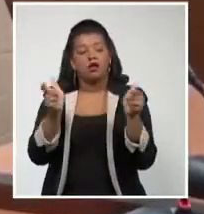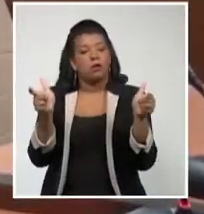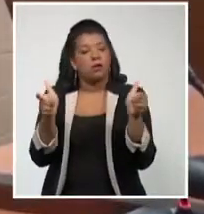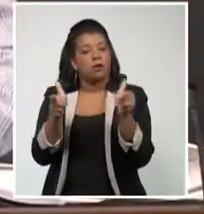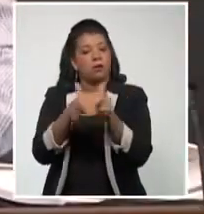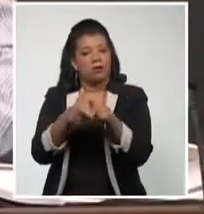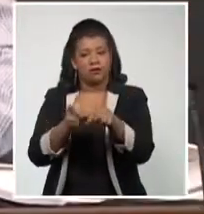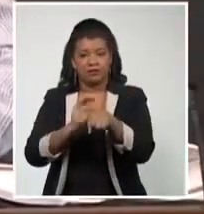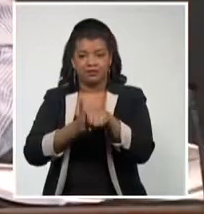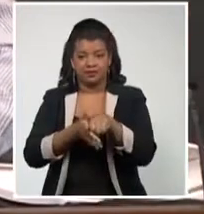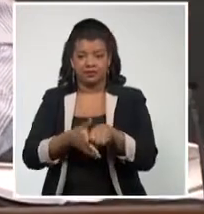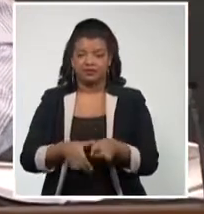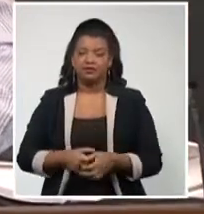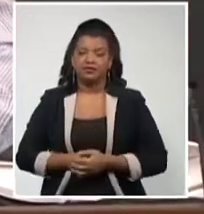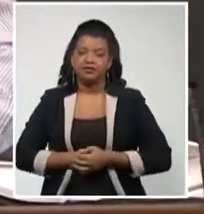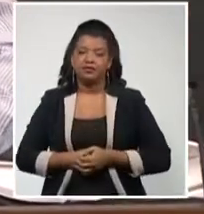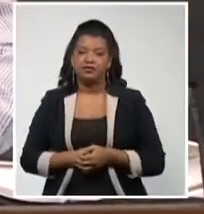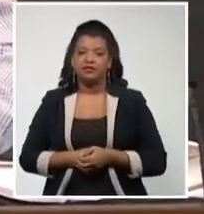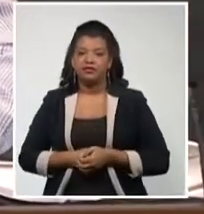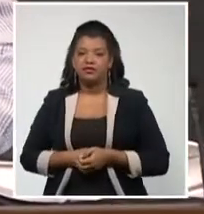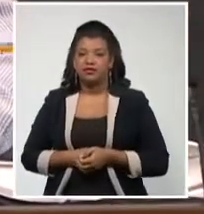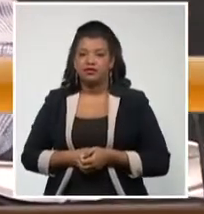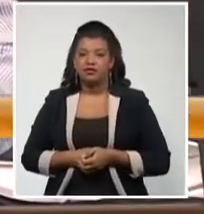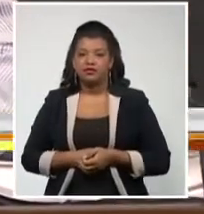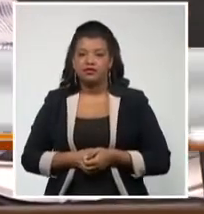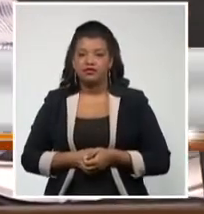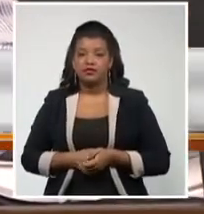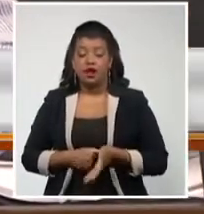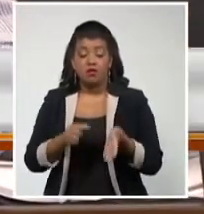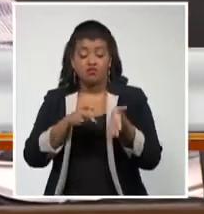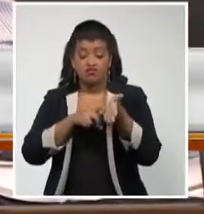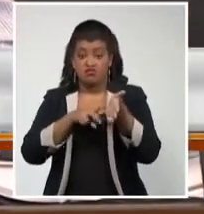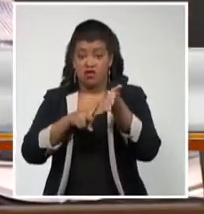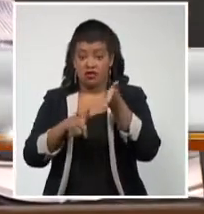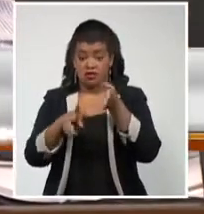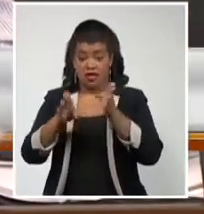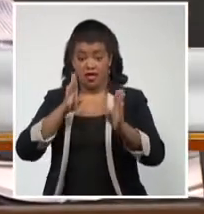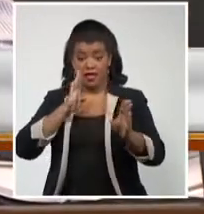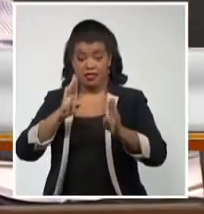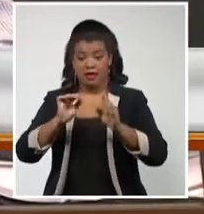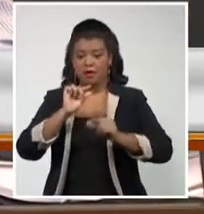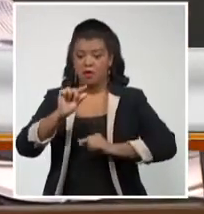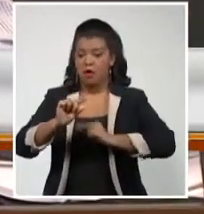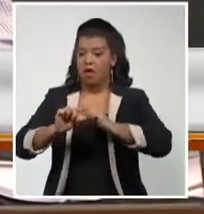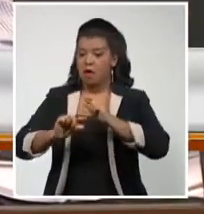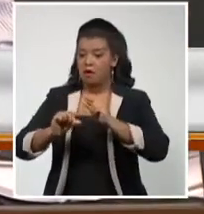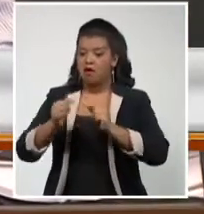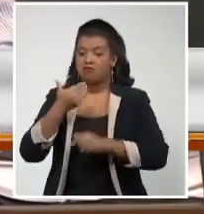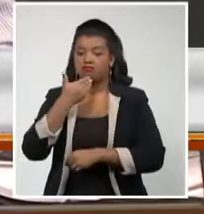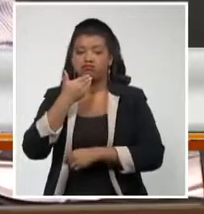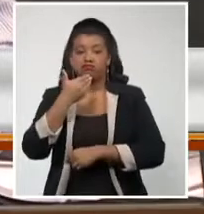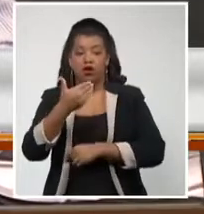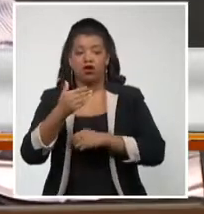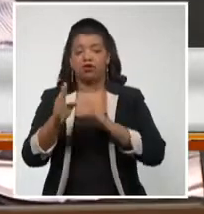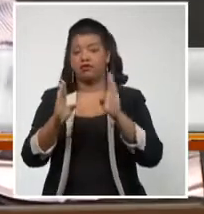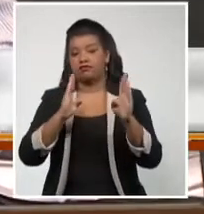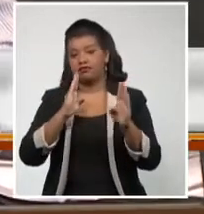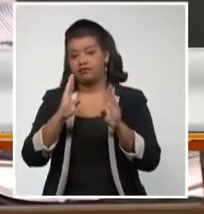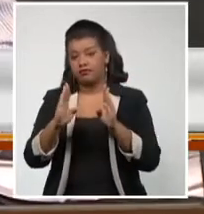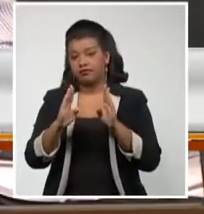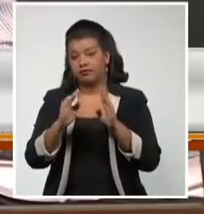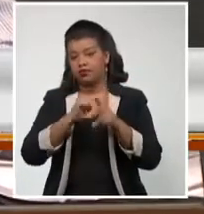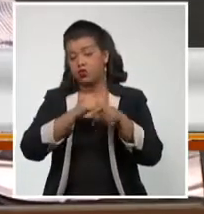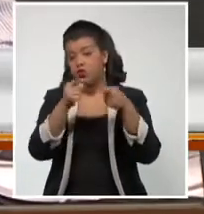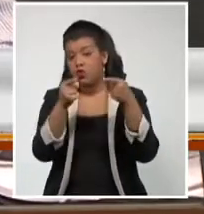de la enfermedad. Que la provincia pase a la etapa de recuperación en su fase 1